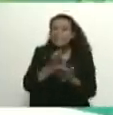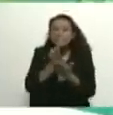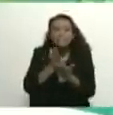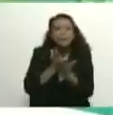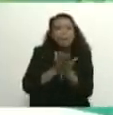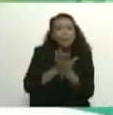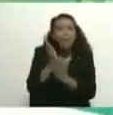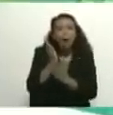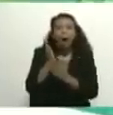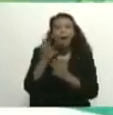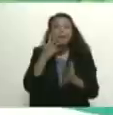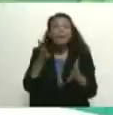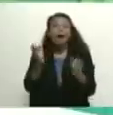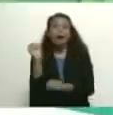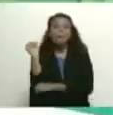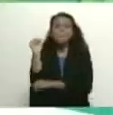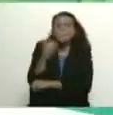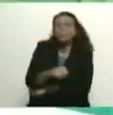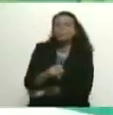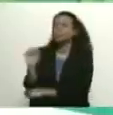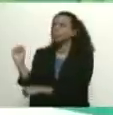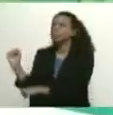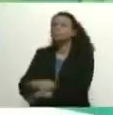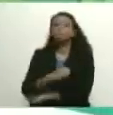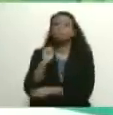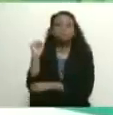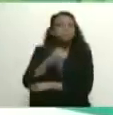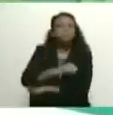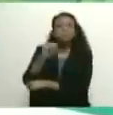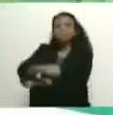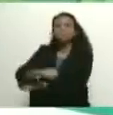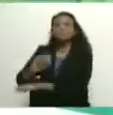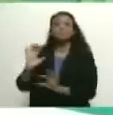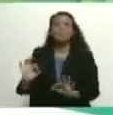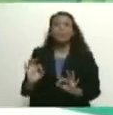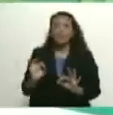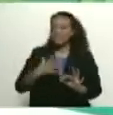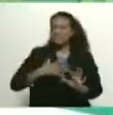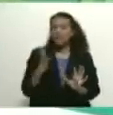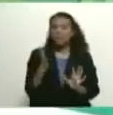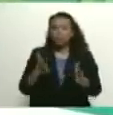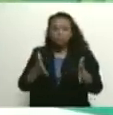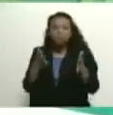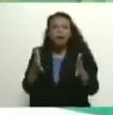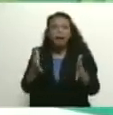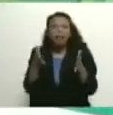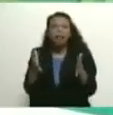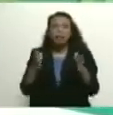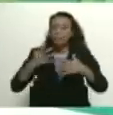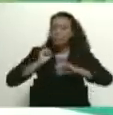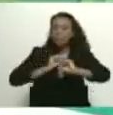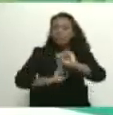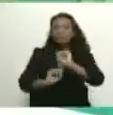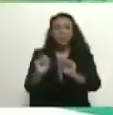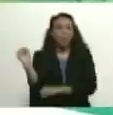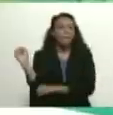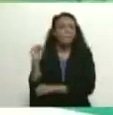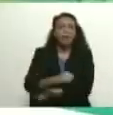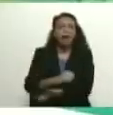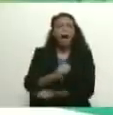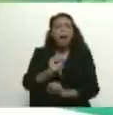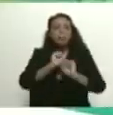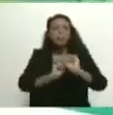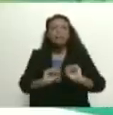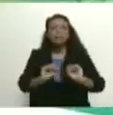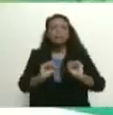hemos hecho y hemos ganado. Hemos triunfado. Siempre lo hemos hecho y hemos defendido nuestro país,